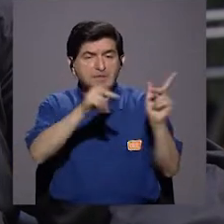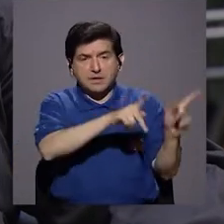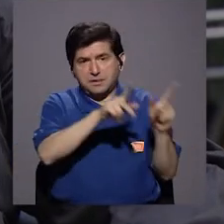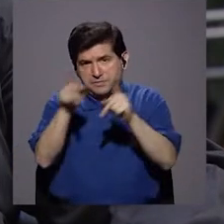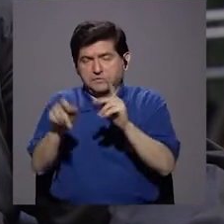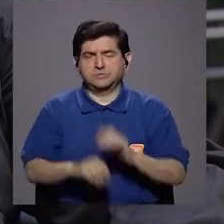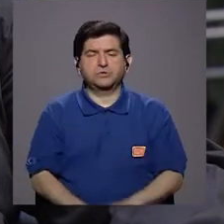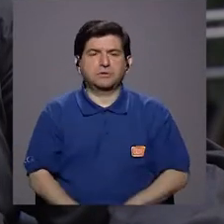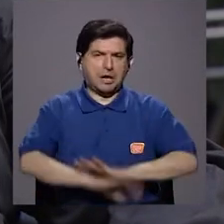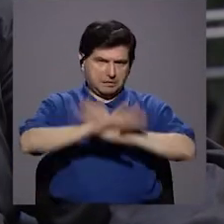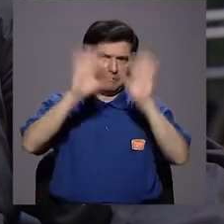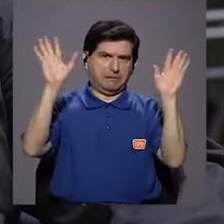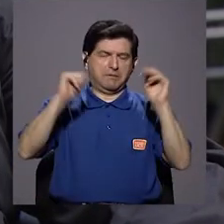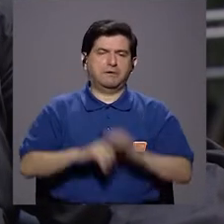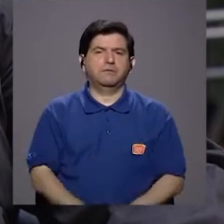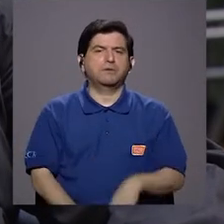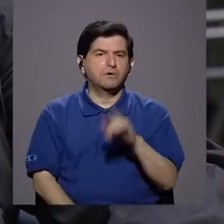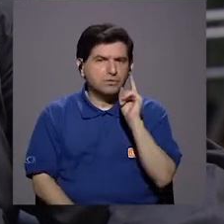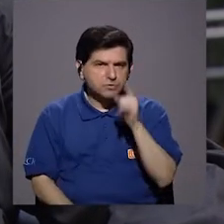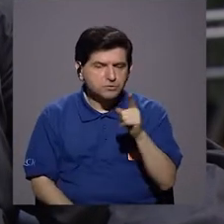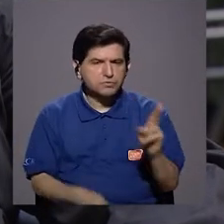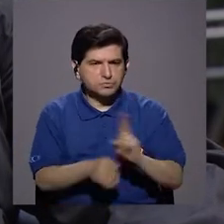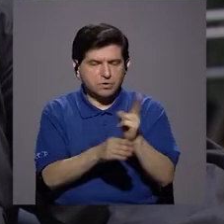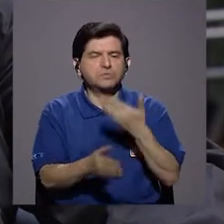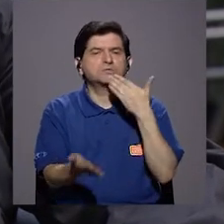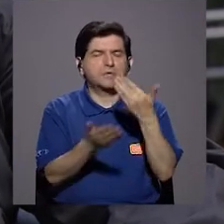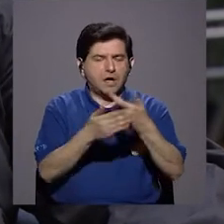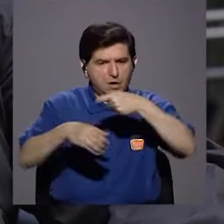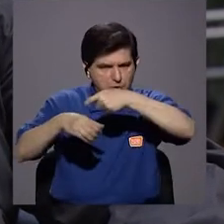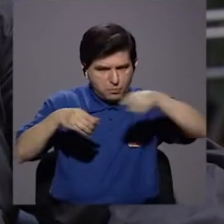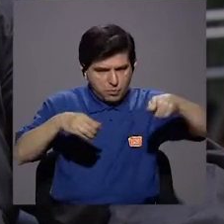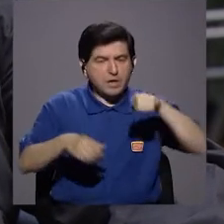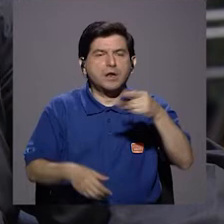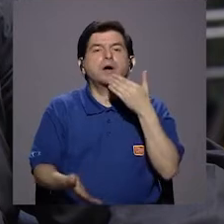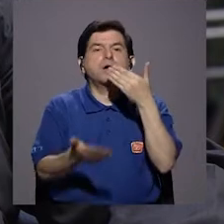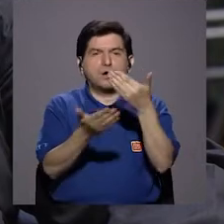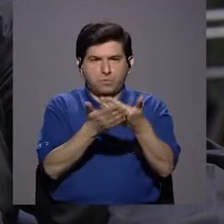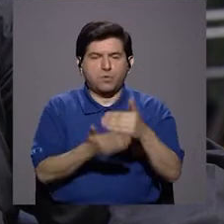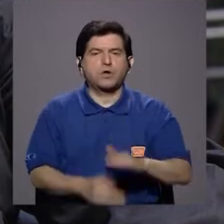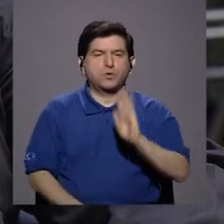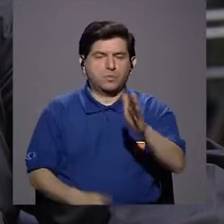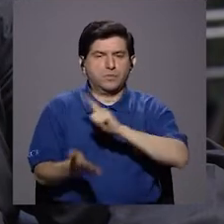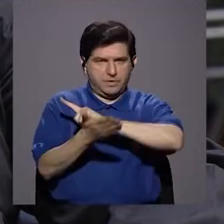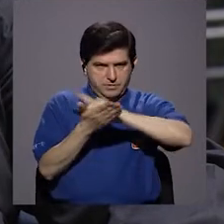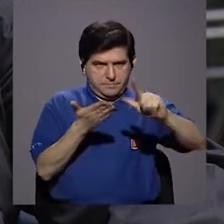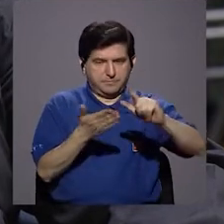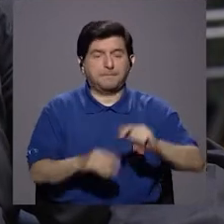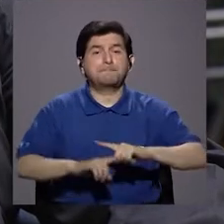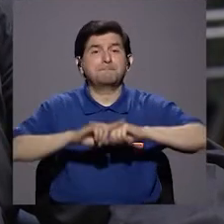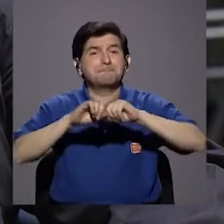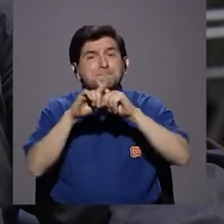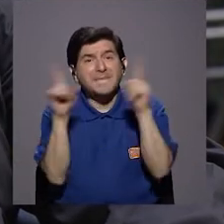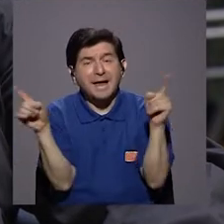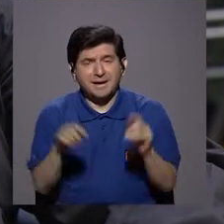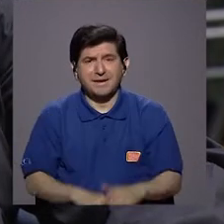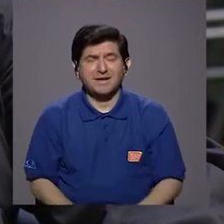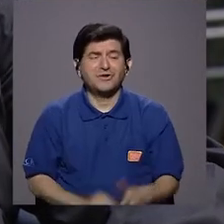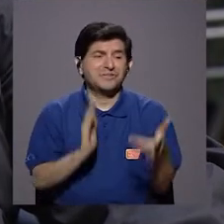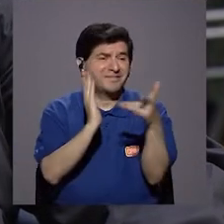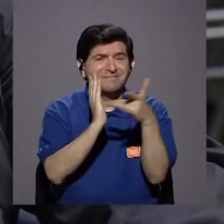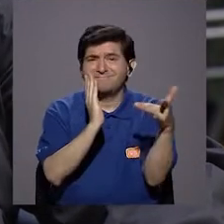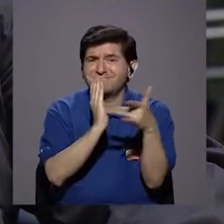generan, digamos, al paciente. Entonces, claro, si vos usas una buena pasta, eso va a ser bueno para tu higiene. Pero